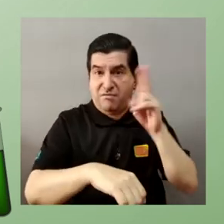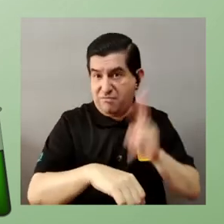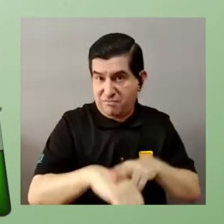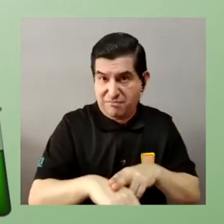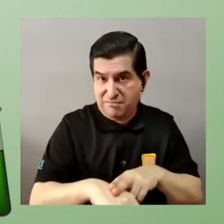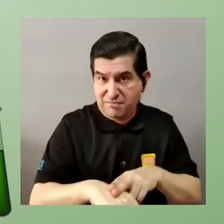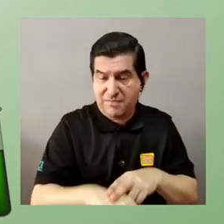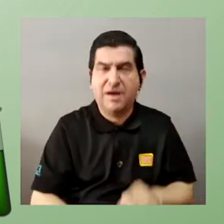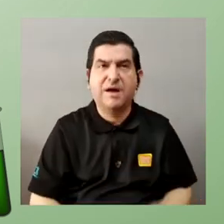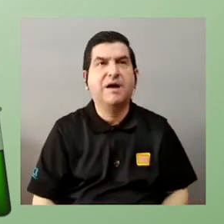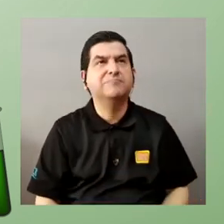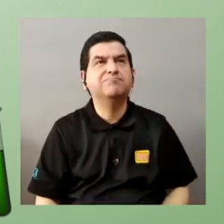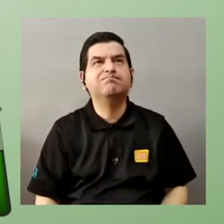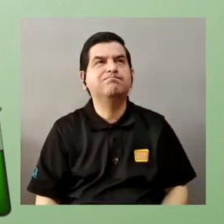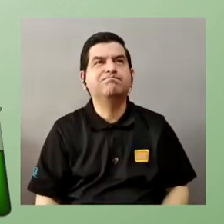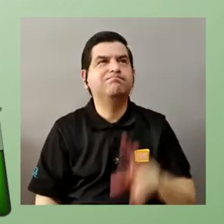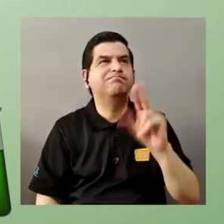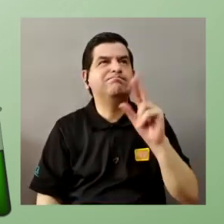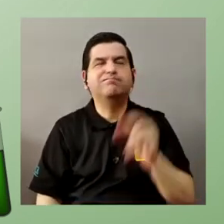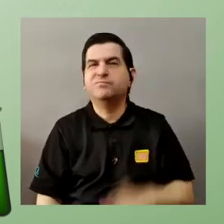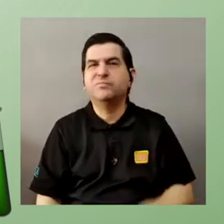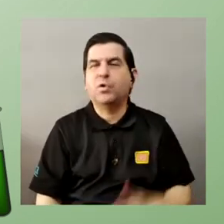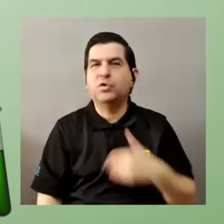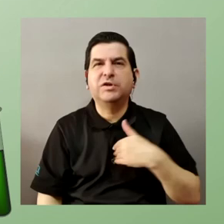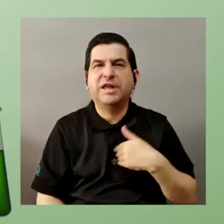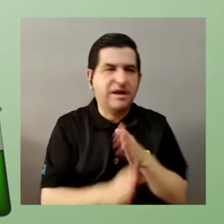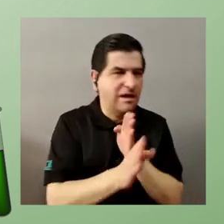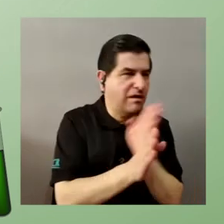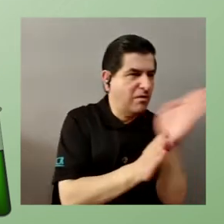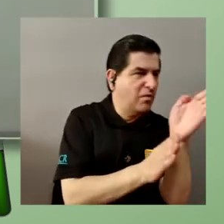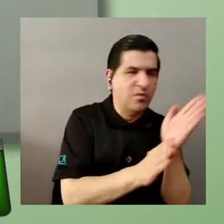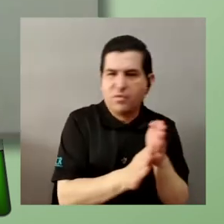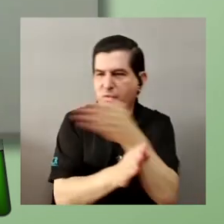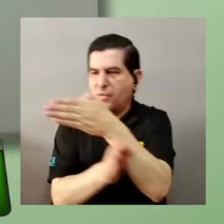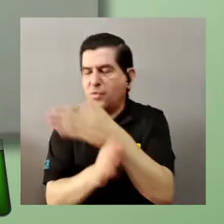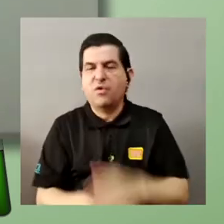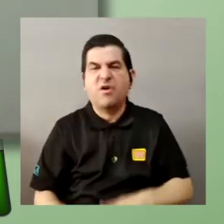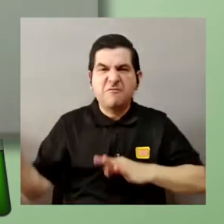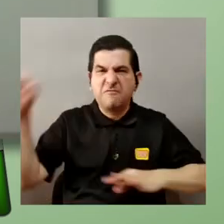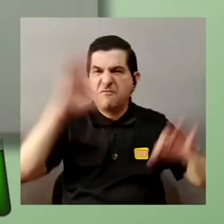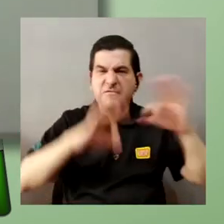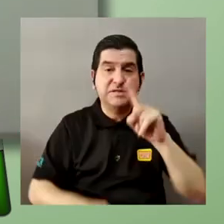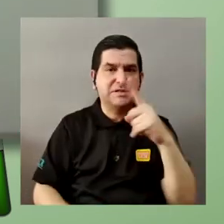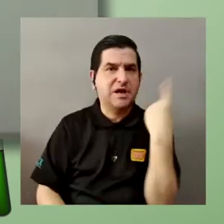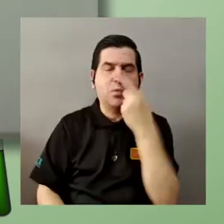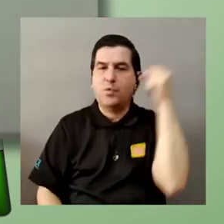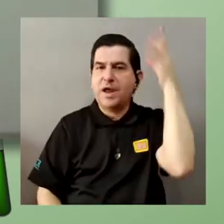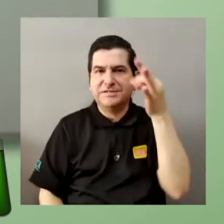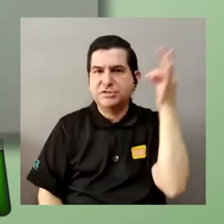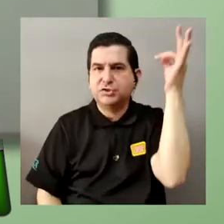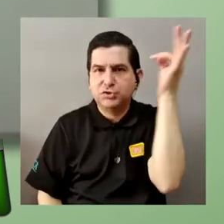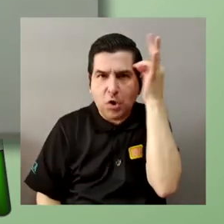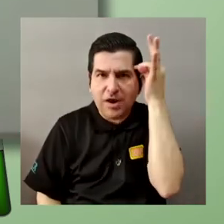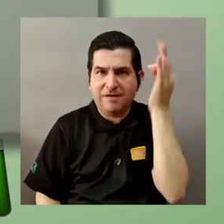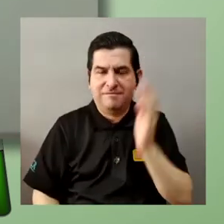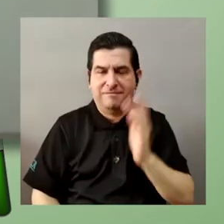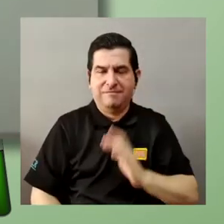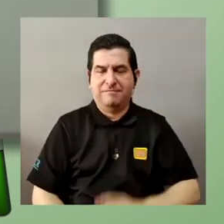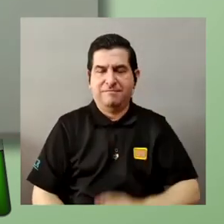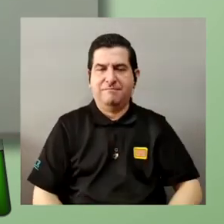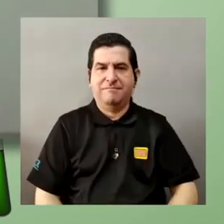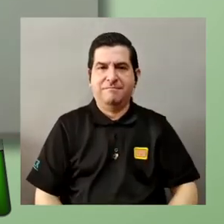usualmente no no no no se va por ramas verdad la física tiende a hacer una sola teoría